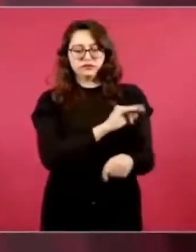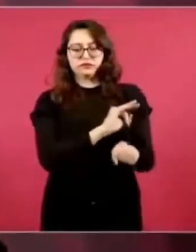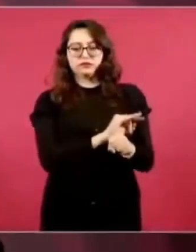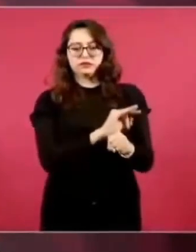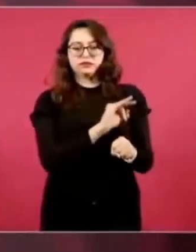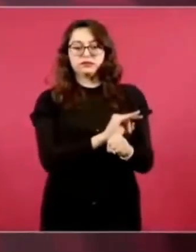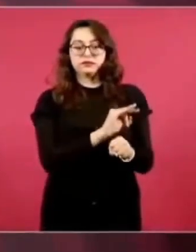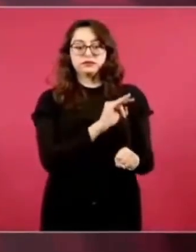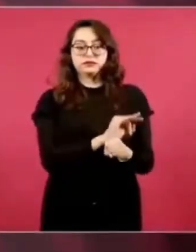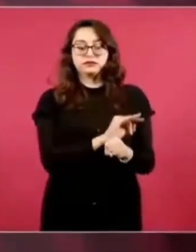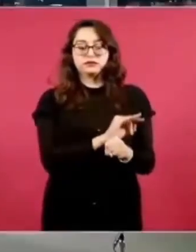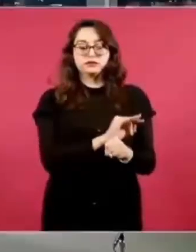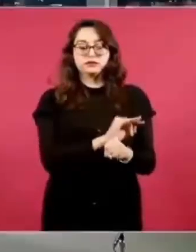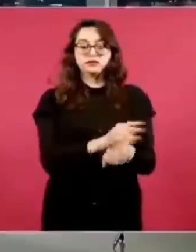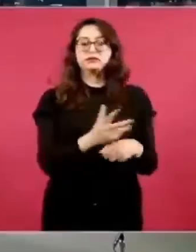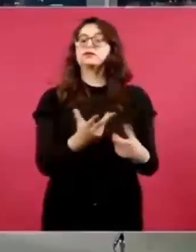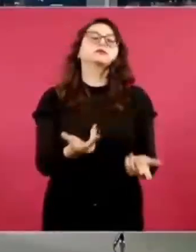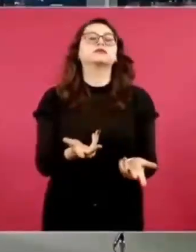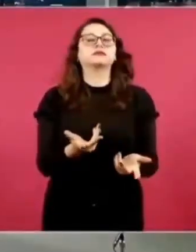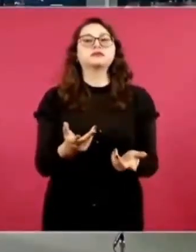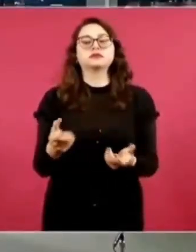los vehículos de valores.